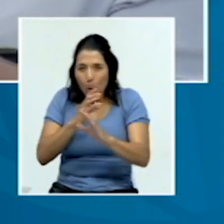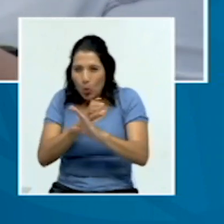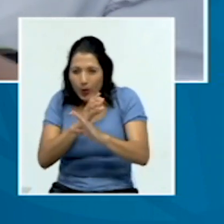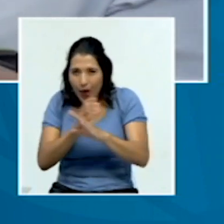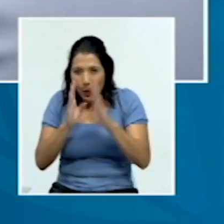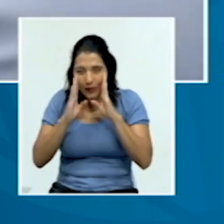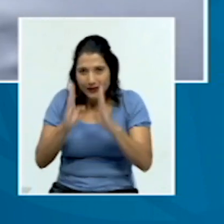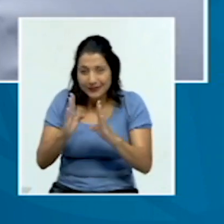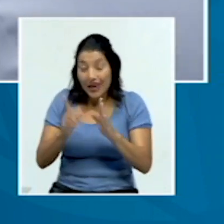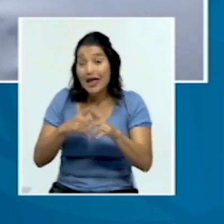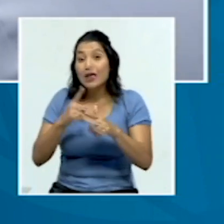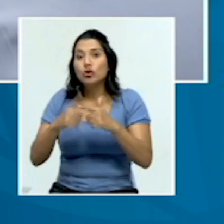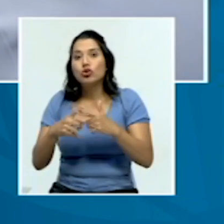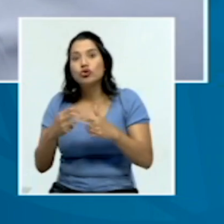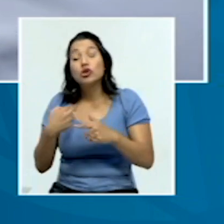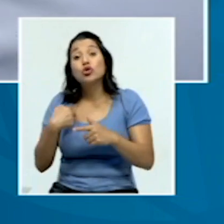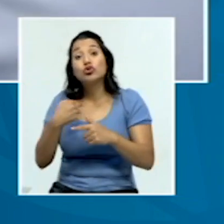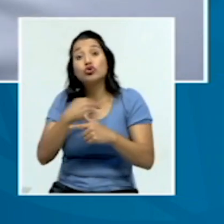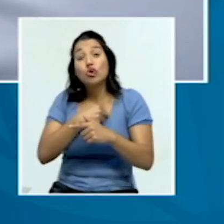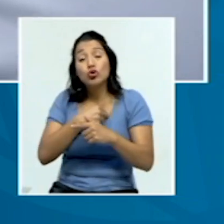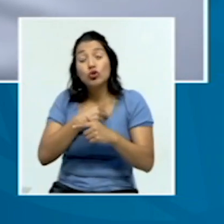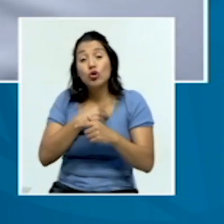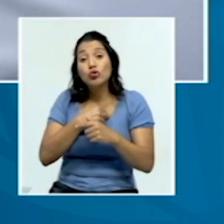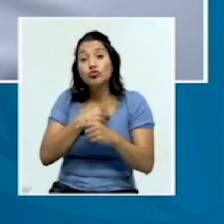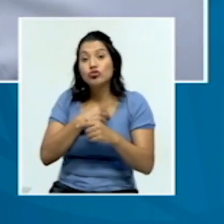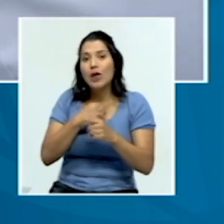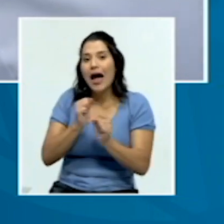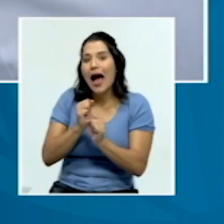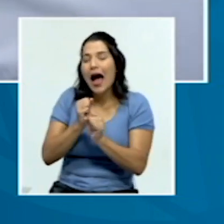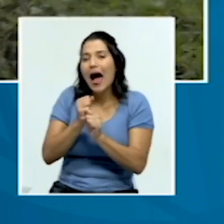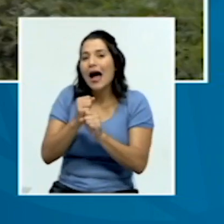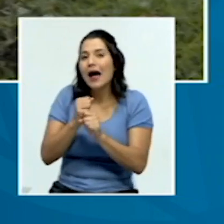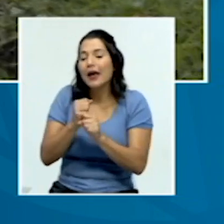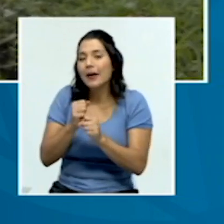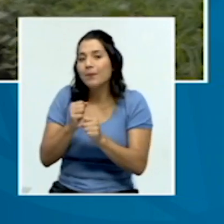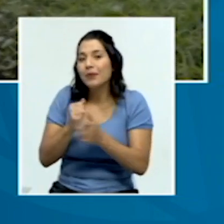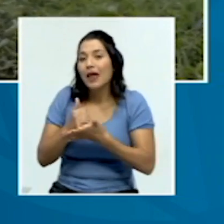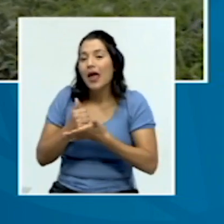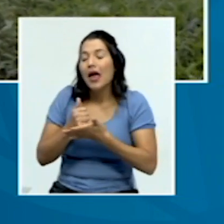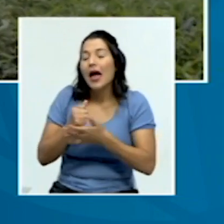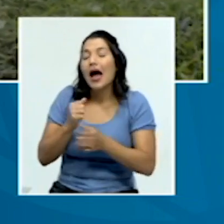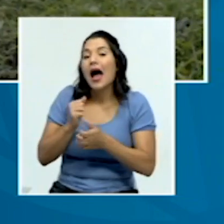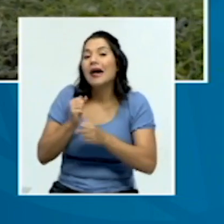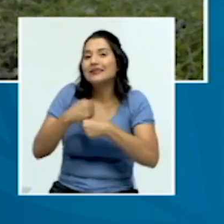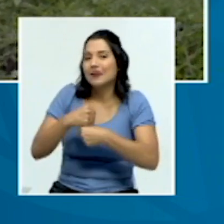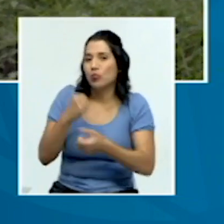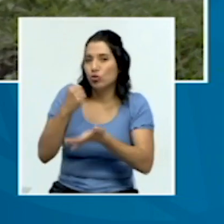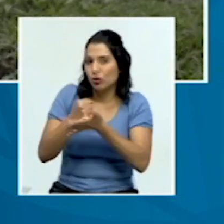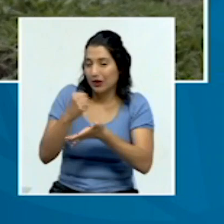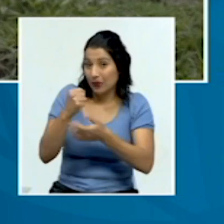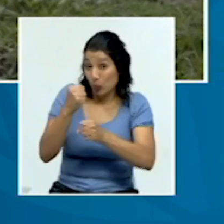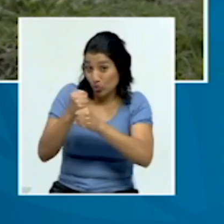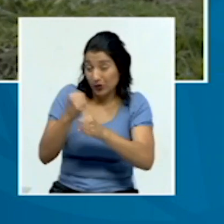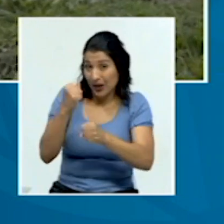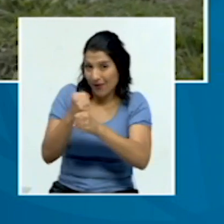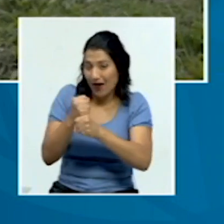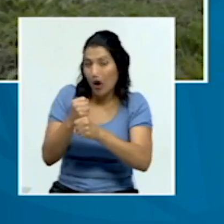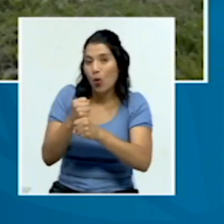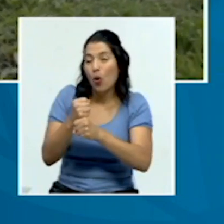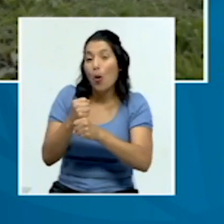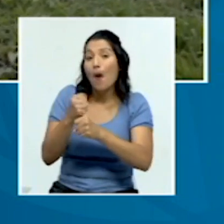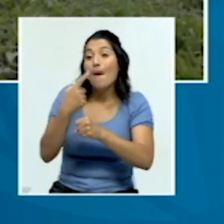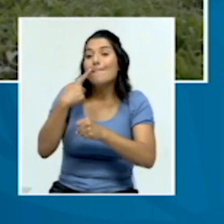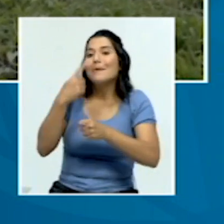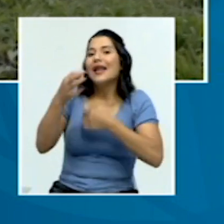hemos ido haciendo un trabajo de validar el concepto, inclusive en NAVERI, de cómo se pueden